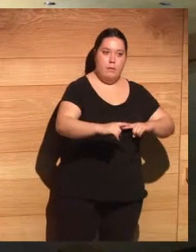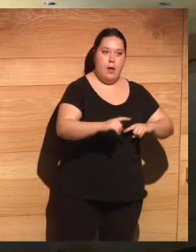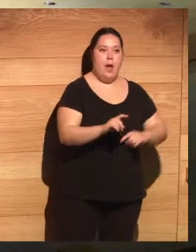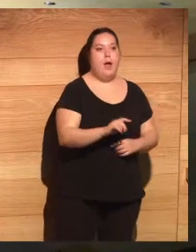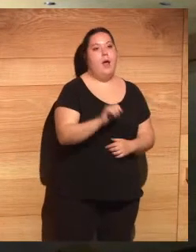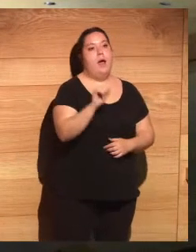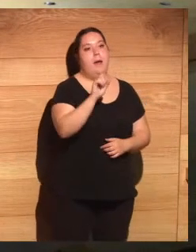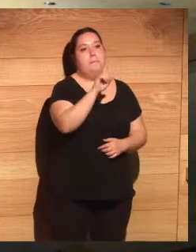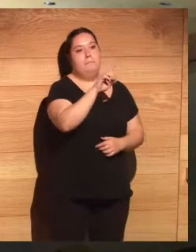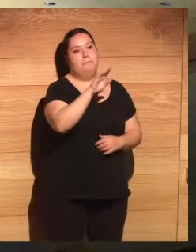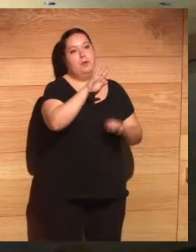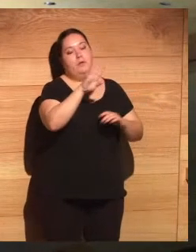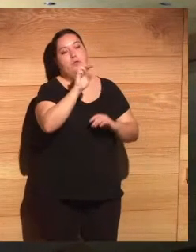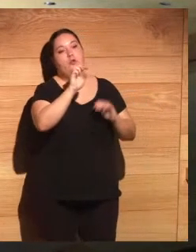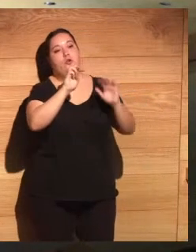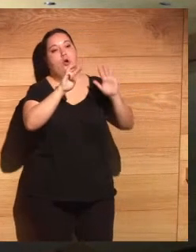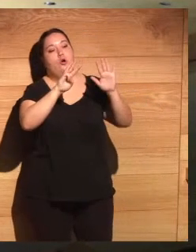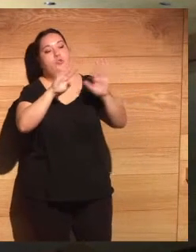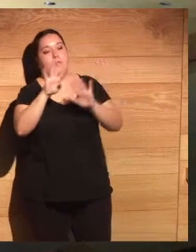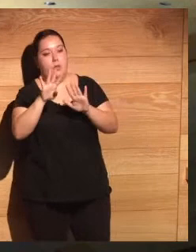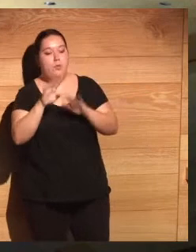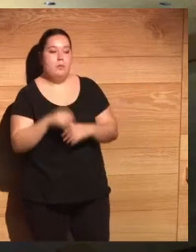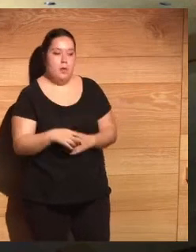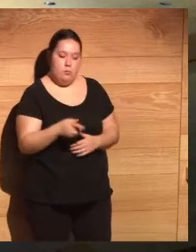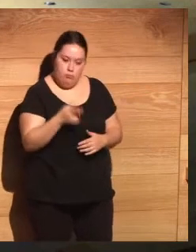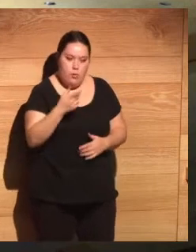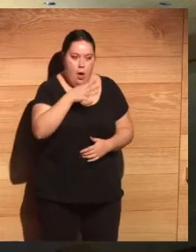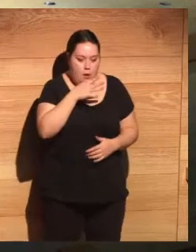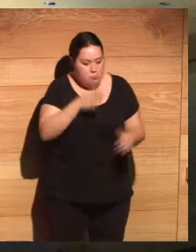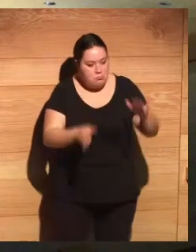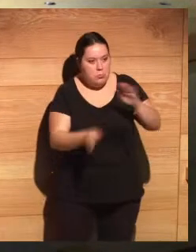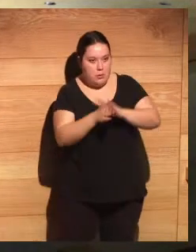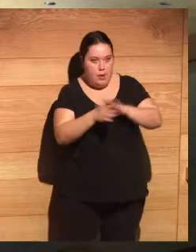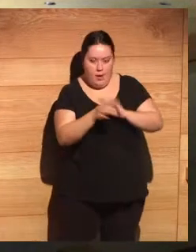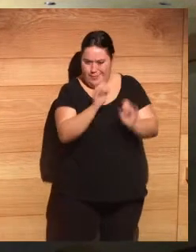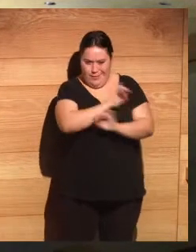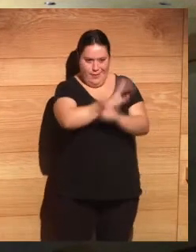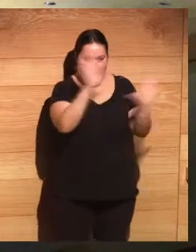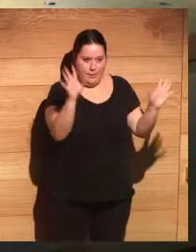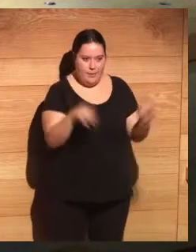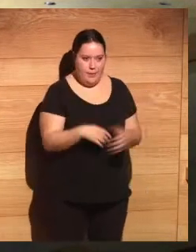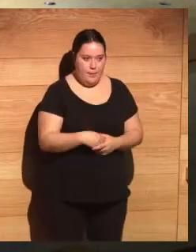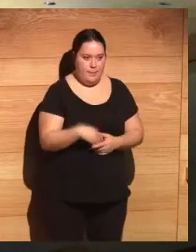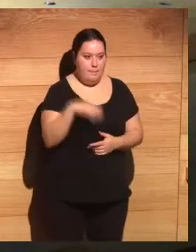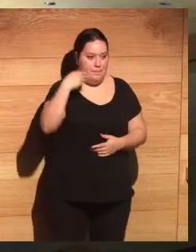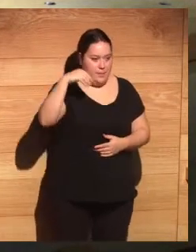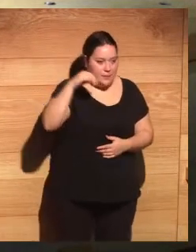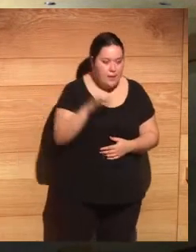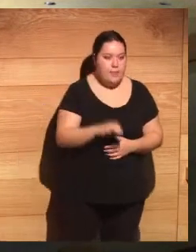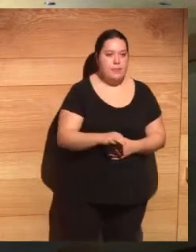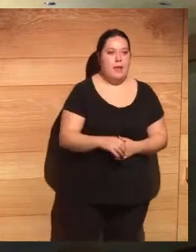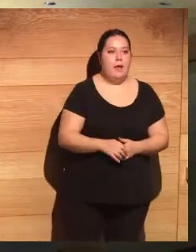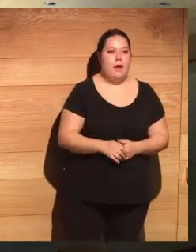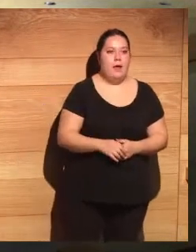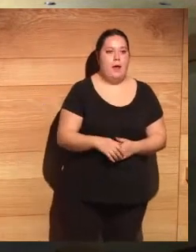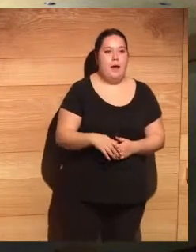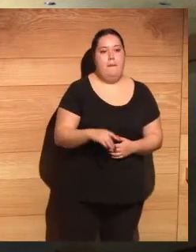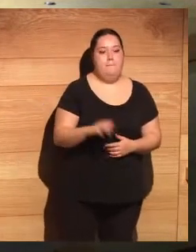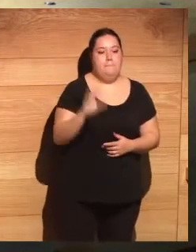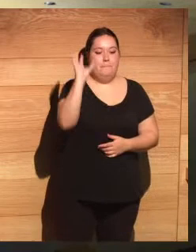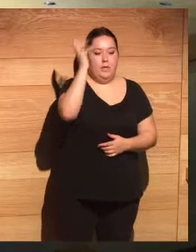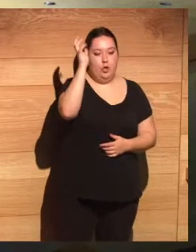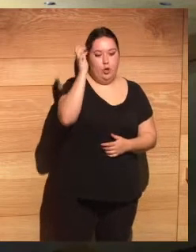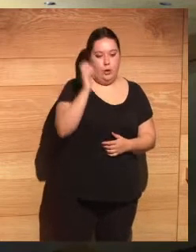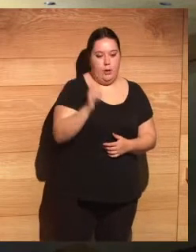1989 como una de las directivas importantes, pero en fin, lo sigue siendo, o claramente, y presidenta y directora también del Instituto Nacional de Meteorología.